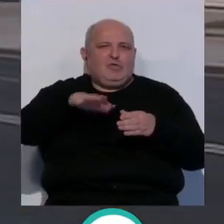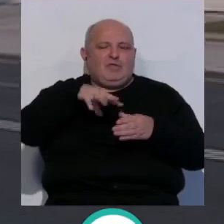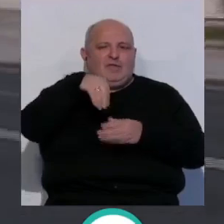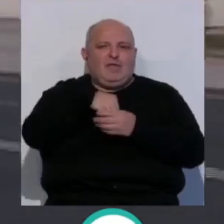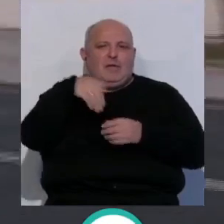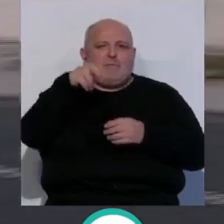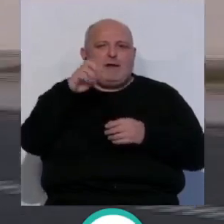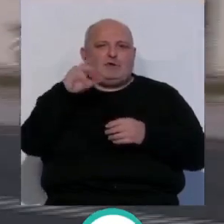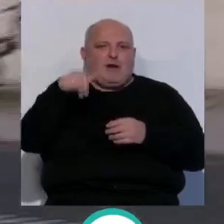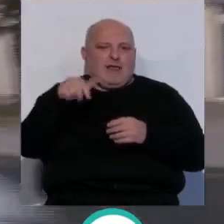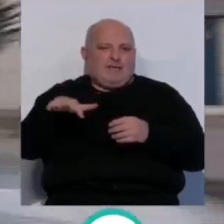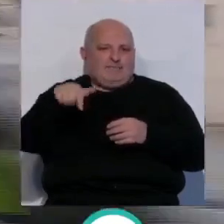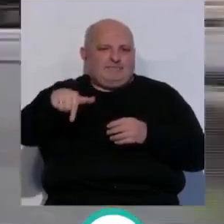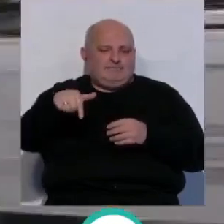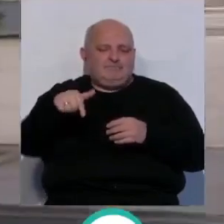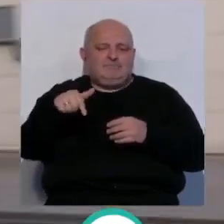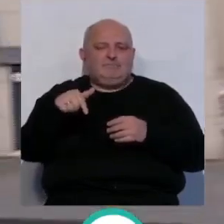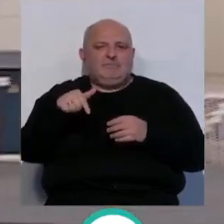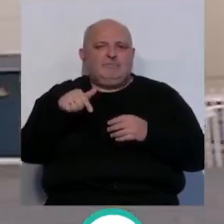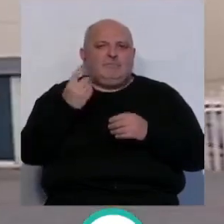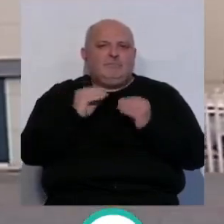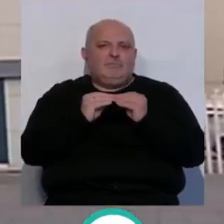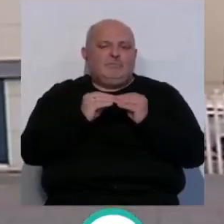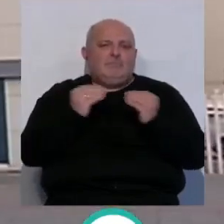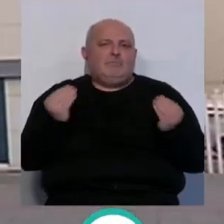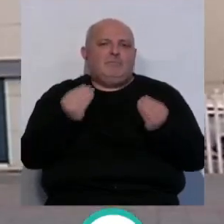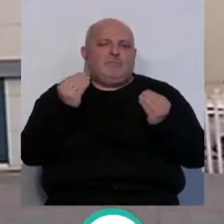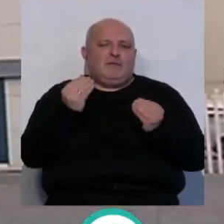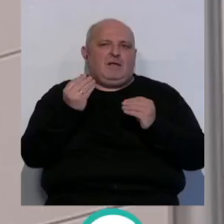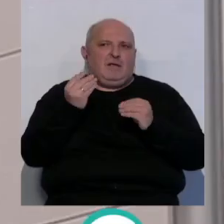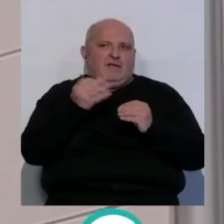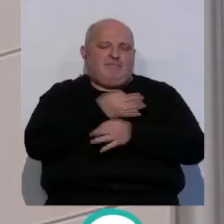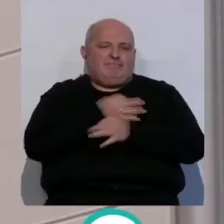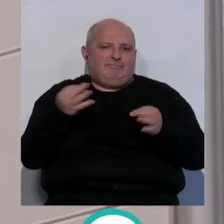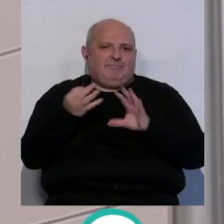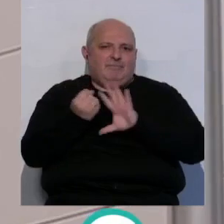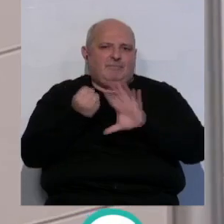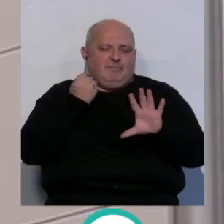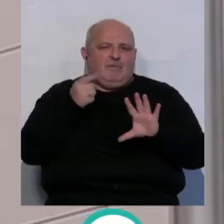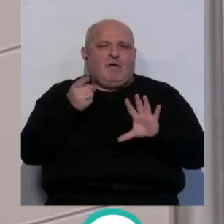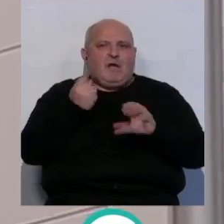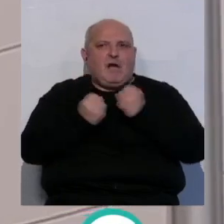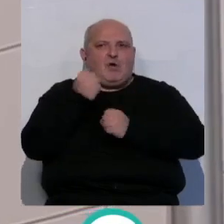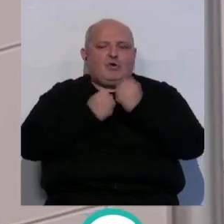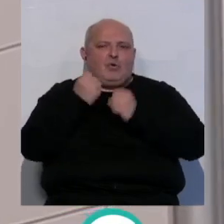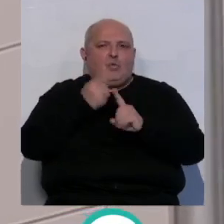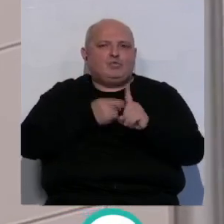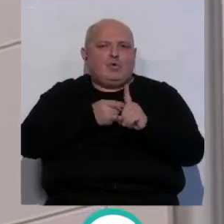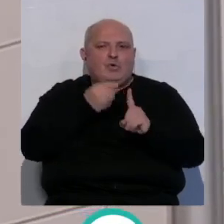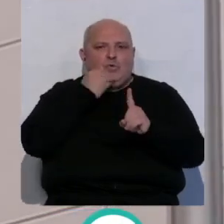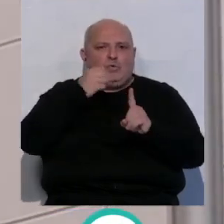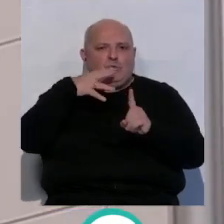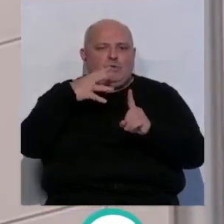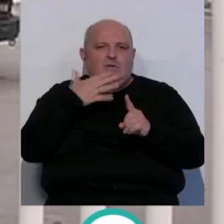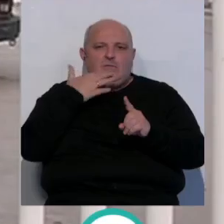bombeo de la Martona, una actuación que va a suponer una mejora de la eficacia de esta estación, además de un ahorro en el consumo energético